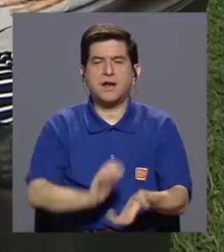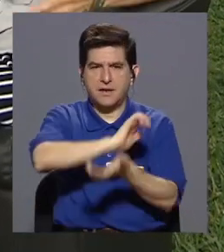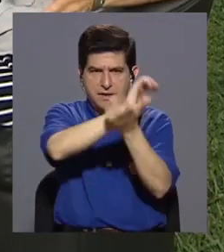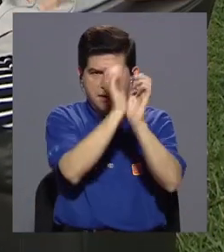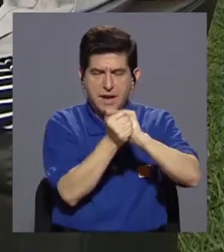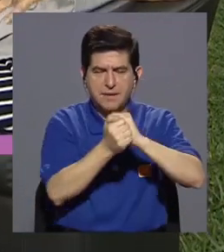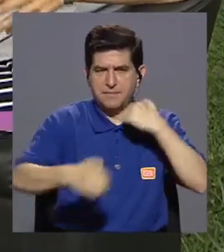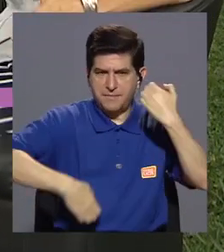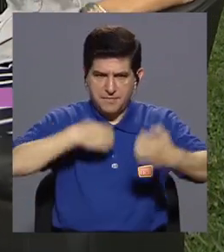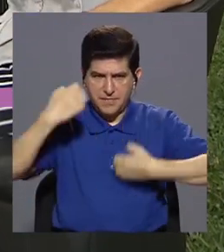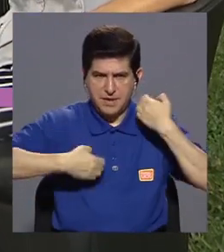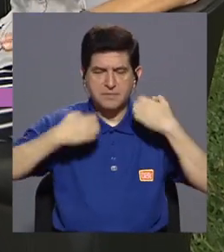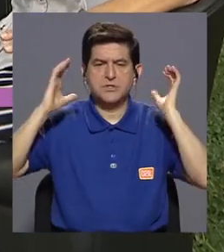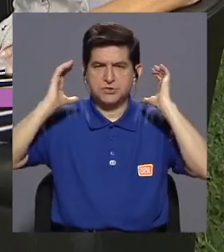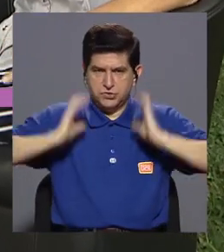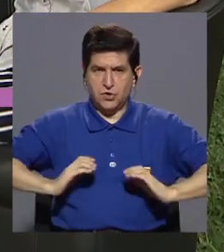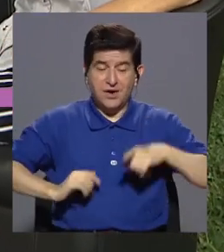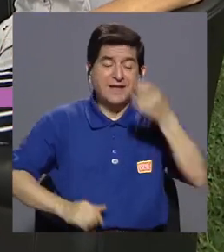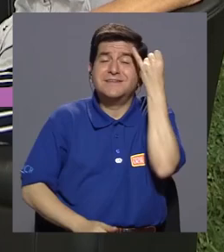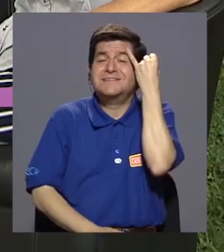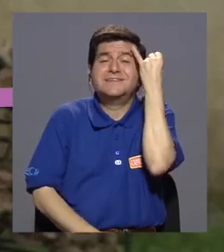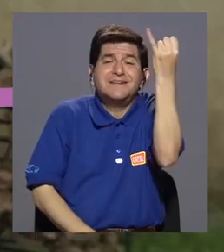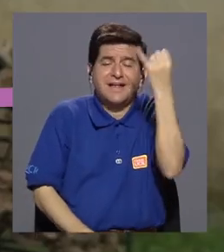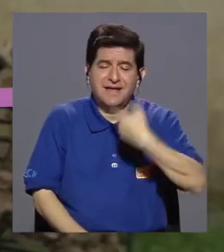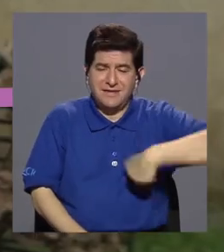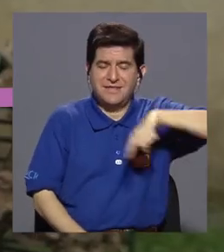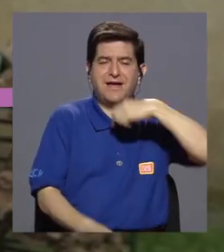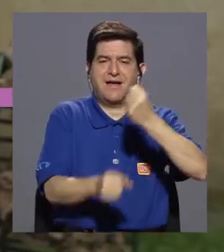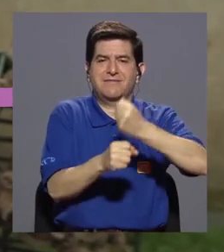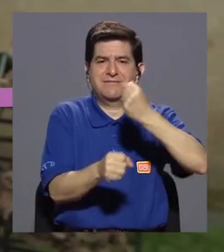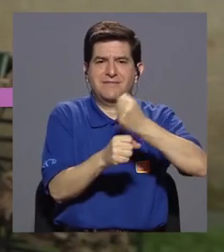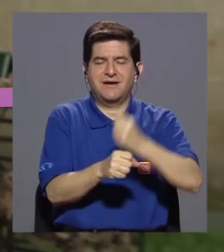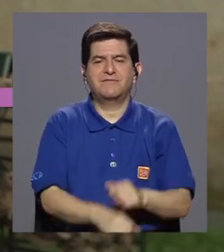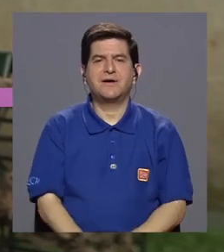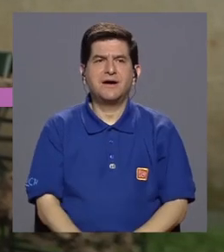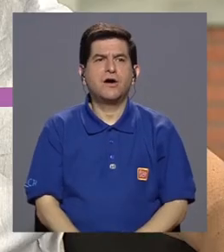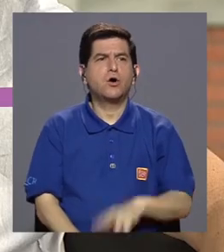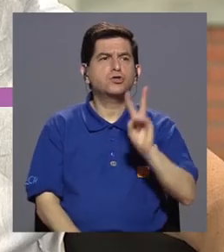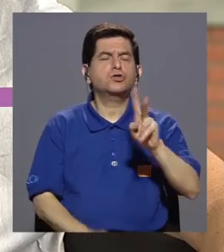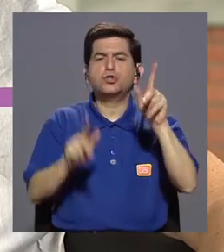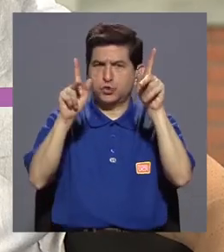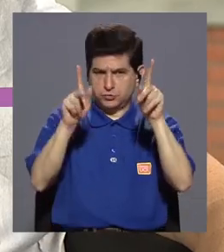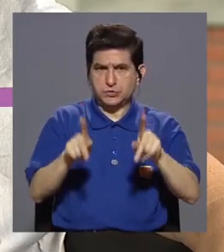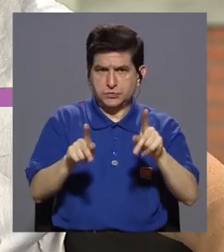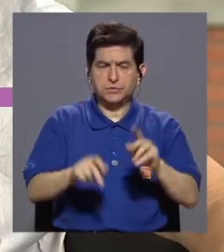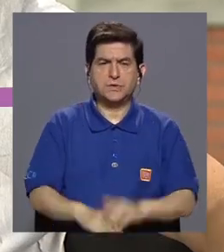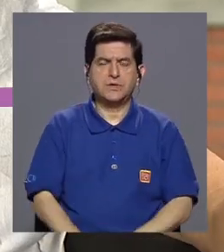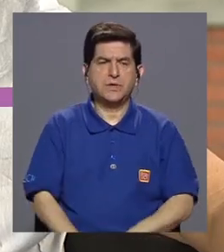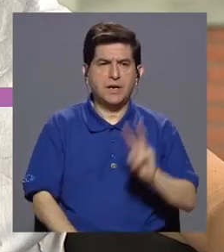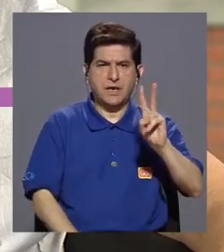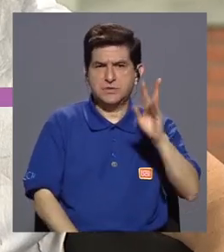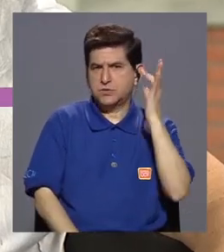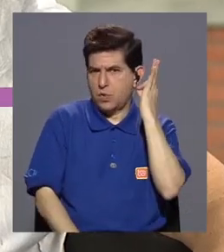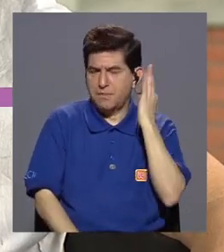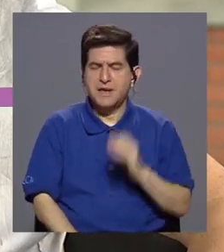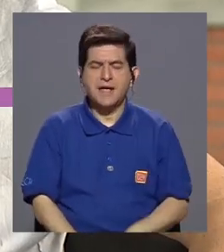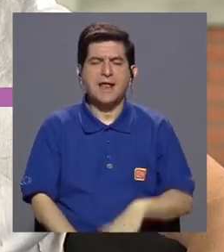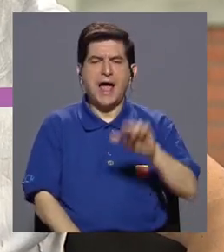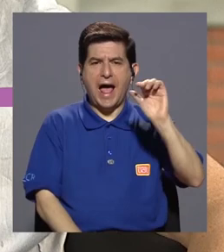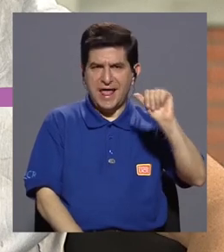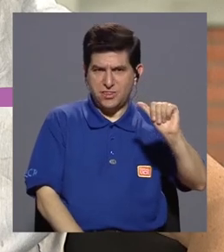modifican mis emociones y mi cuerpo. Esa es la idea con la que trabajamos. Somos dos personas, mi compañera